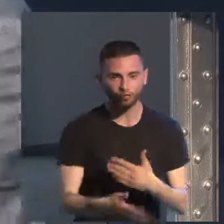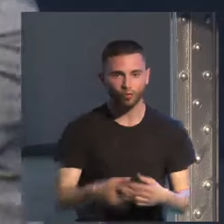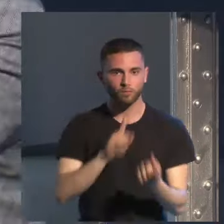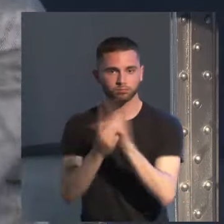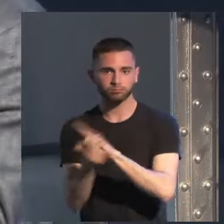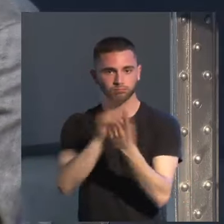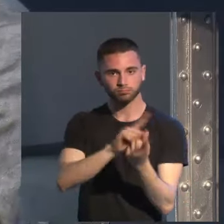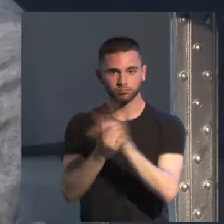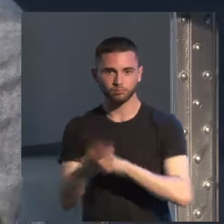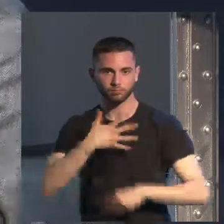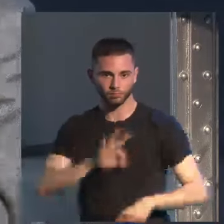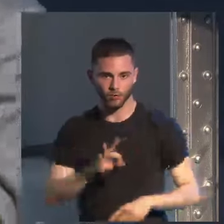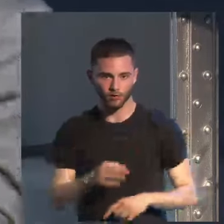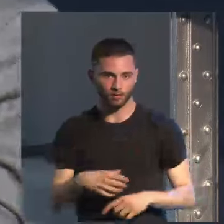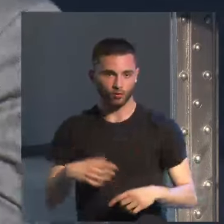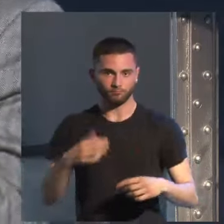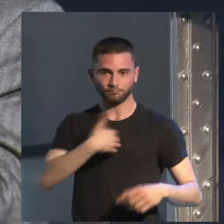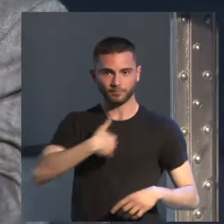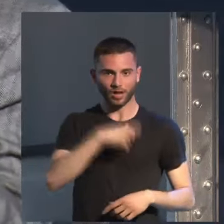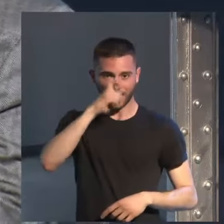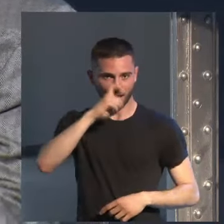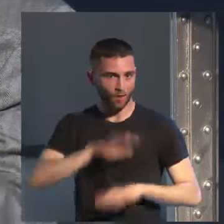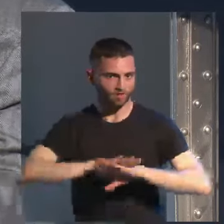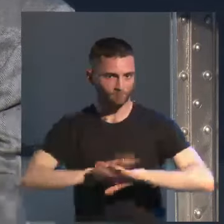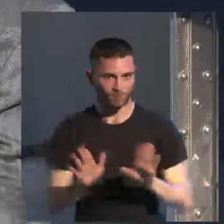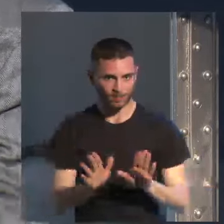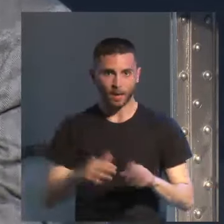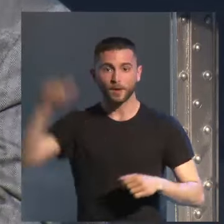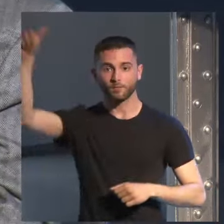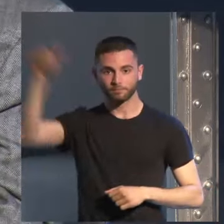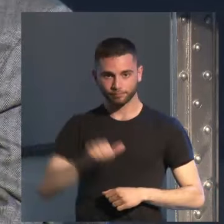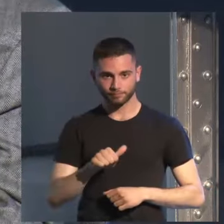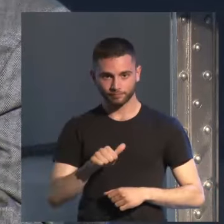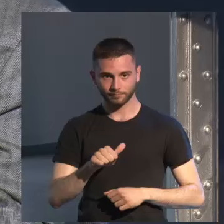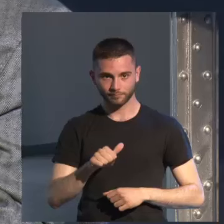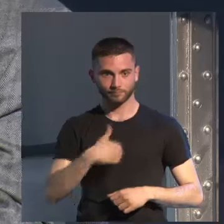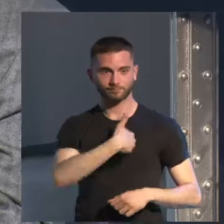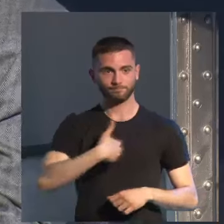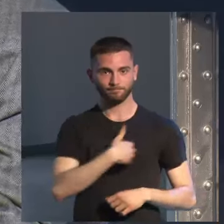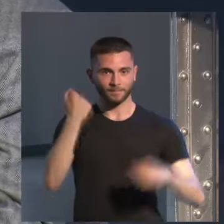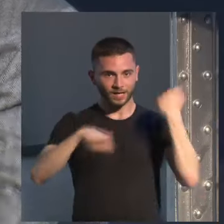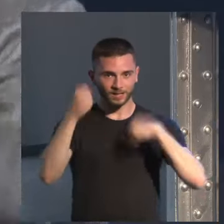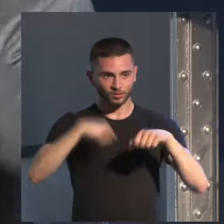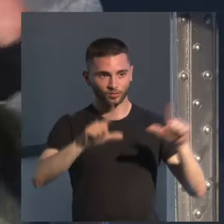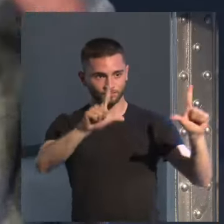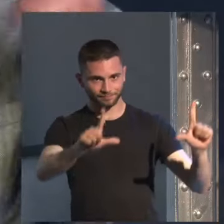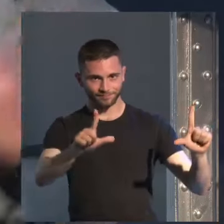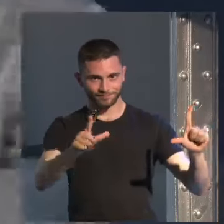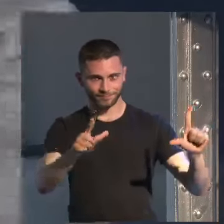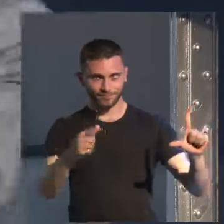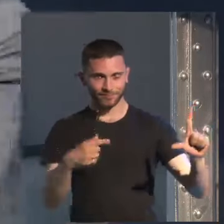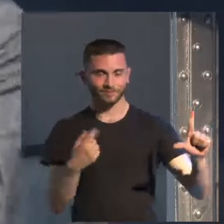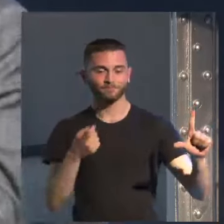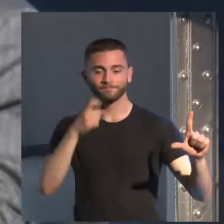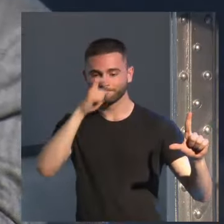lograste, con que el personaje recuerde, pero un personaje en el cine frente a la pantalla no te puede decir, yo recuerdo y empezar a